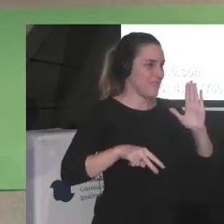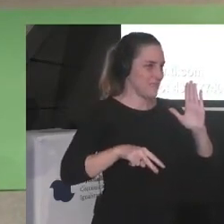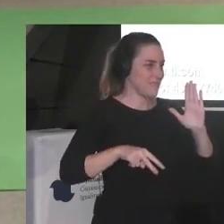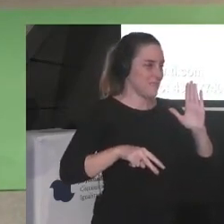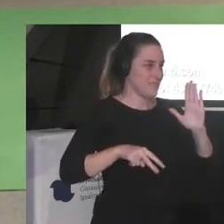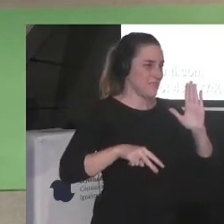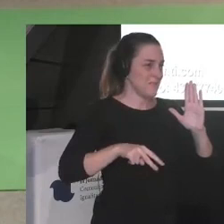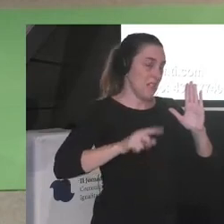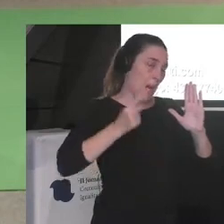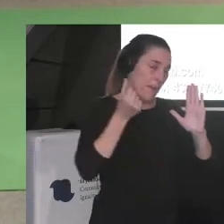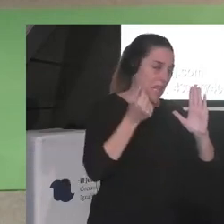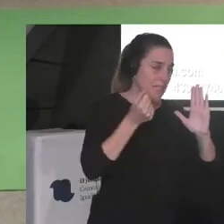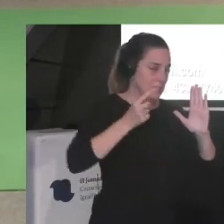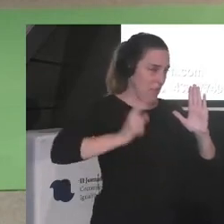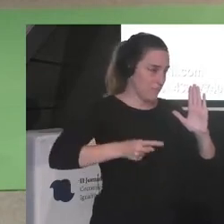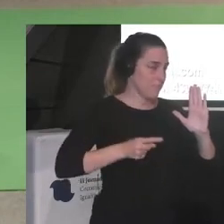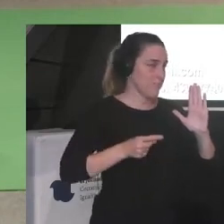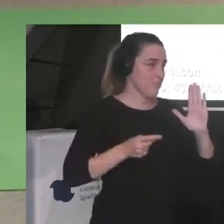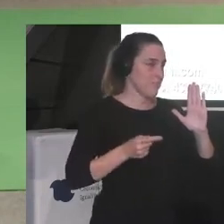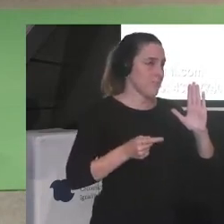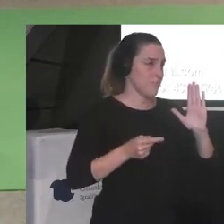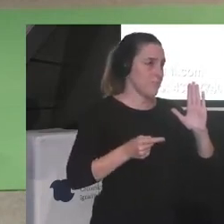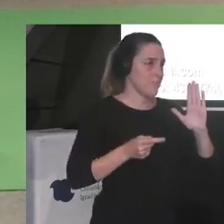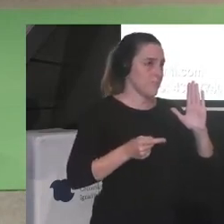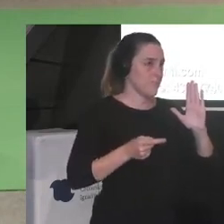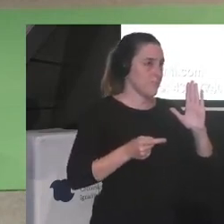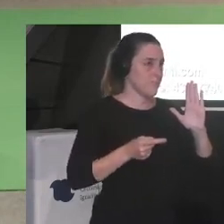ultracapitalista y